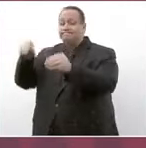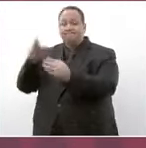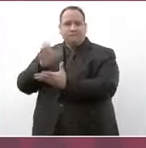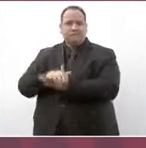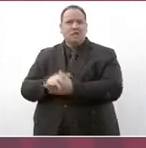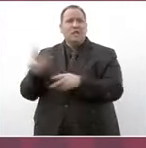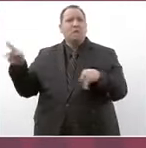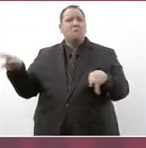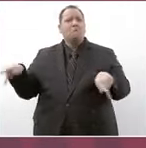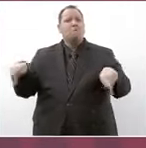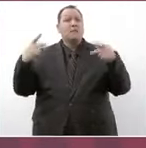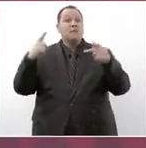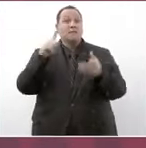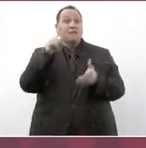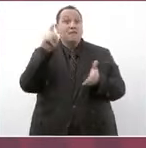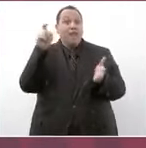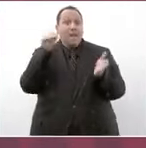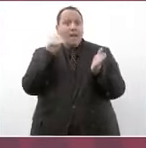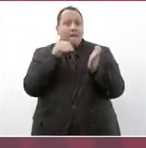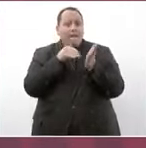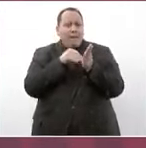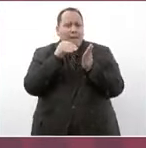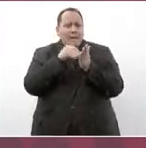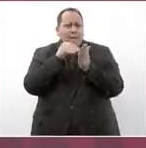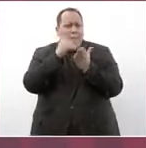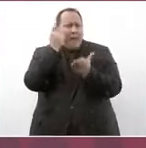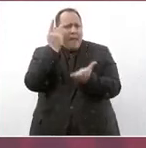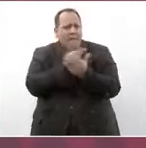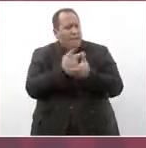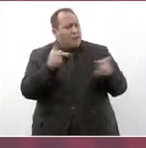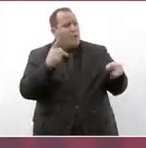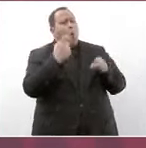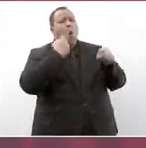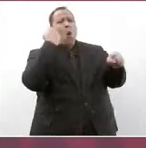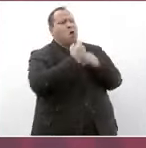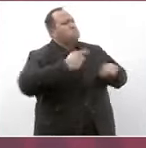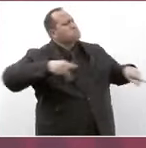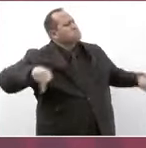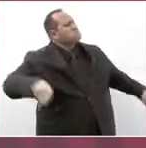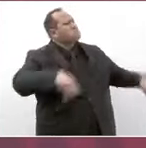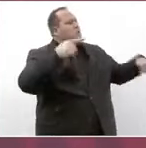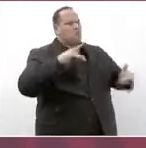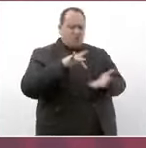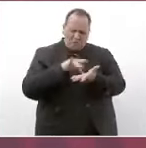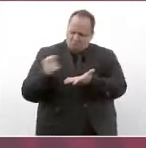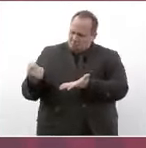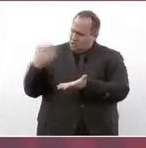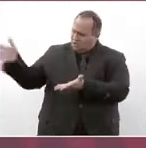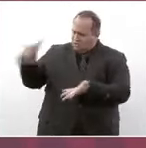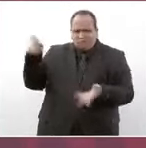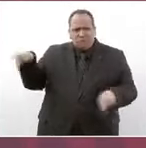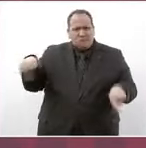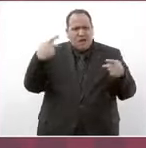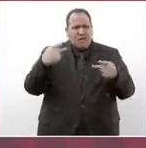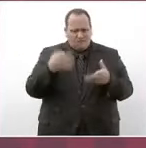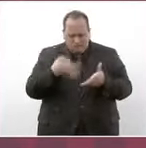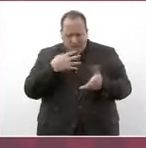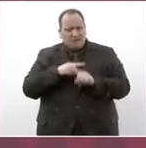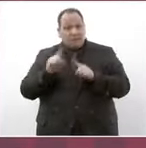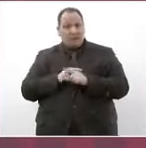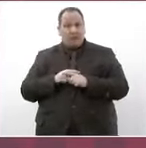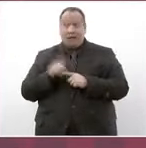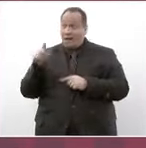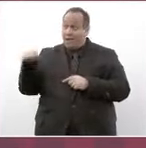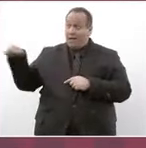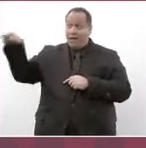vendían cien mil millones de pesos al año en medicamentos y de esas